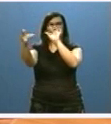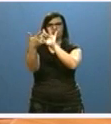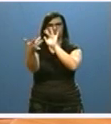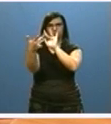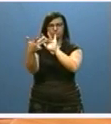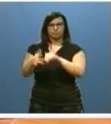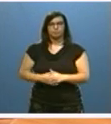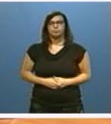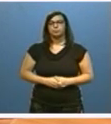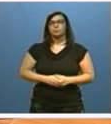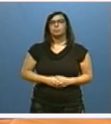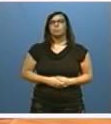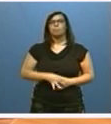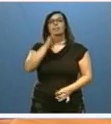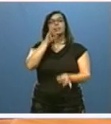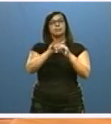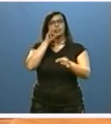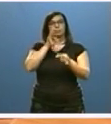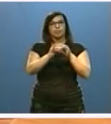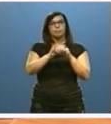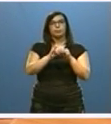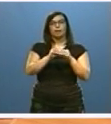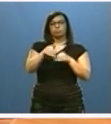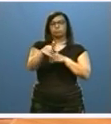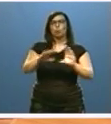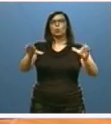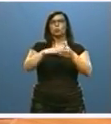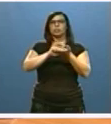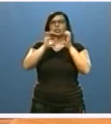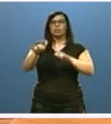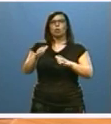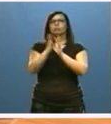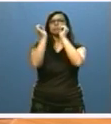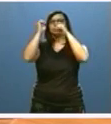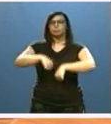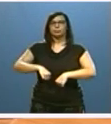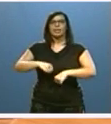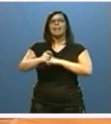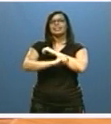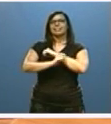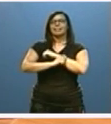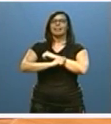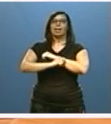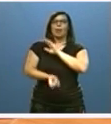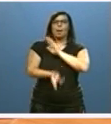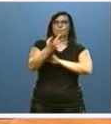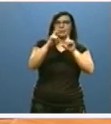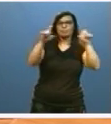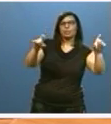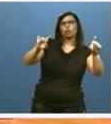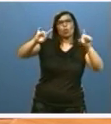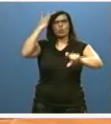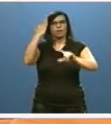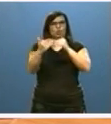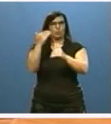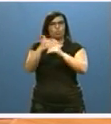En septiembre, y como antes indiqué, la Junta aprobará la Estrategia de Emprendimiento, Innovación y Autónomos para dar apoyo especial